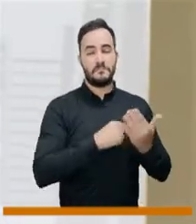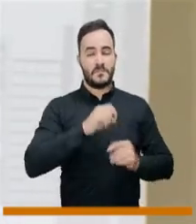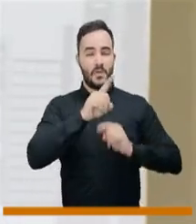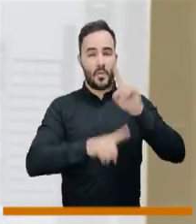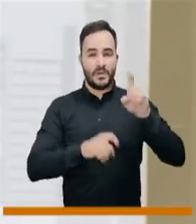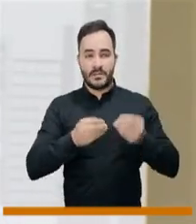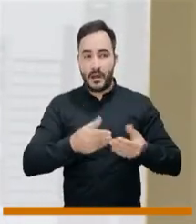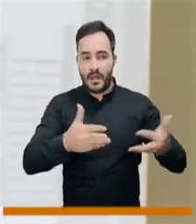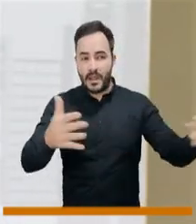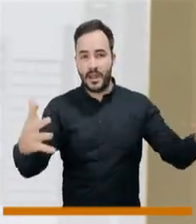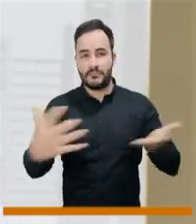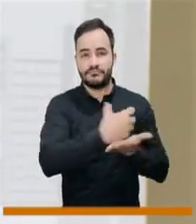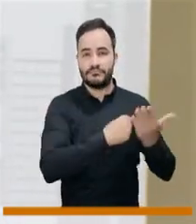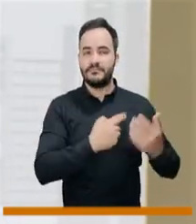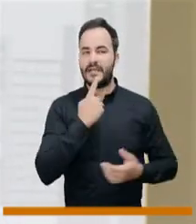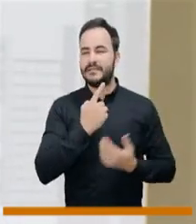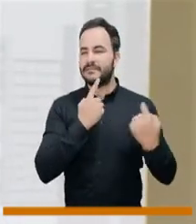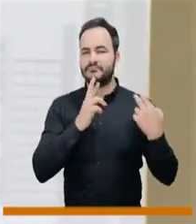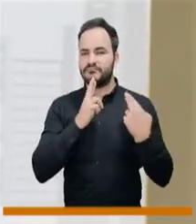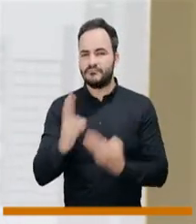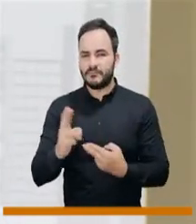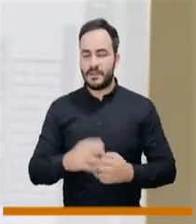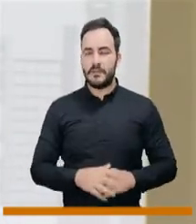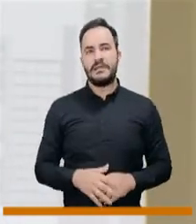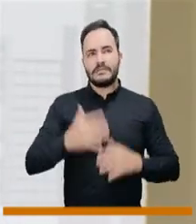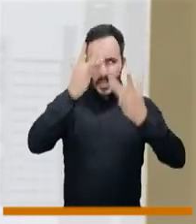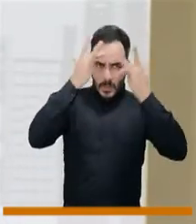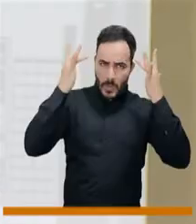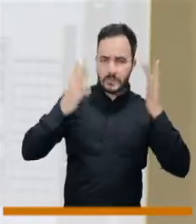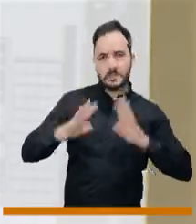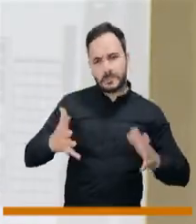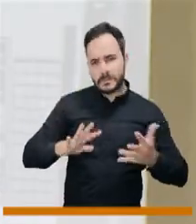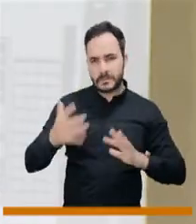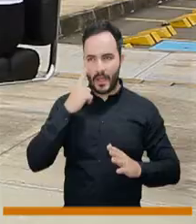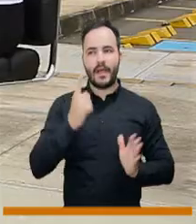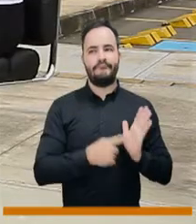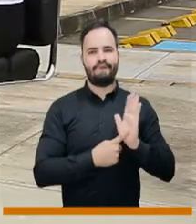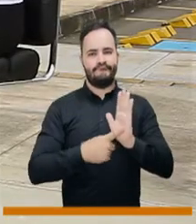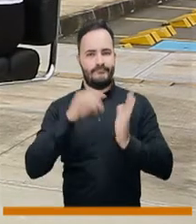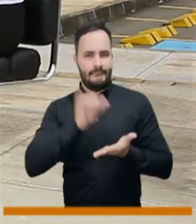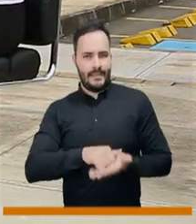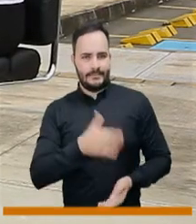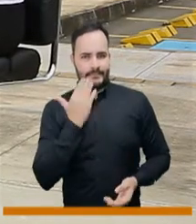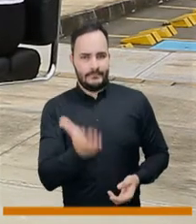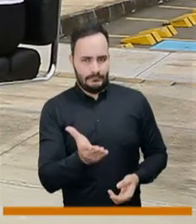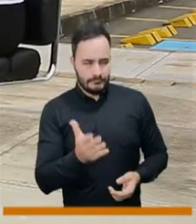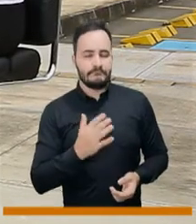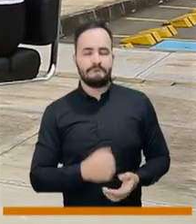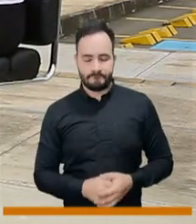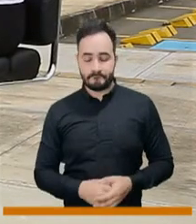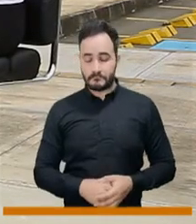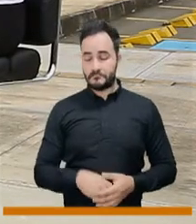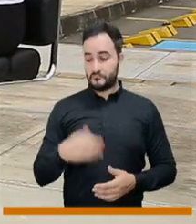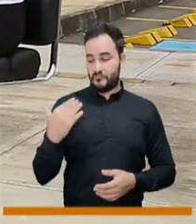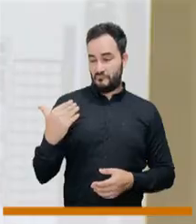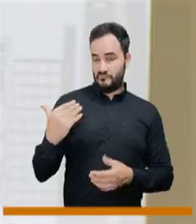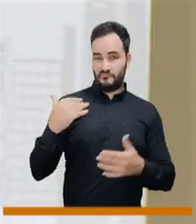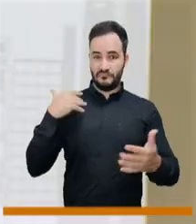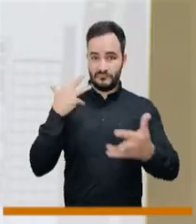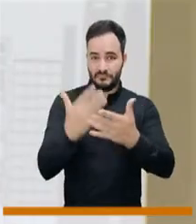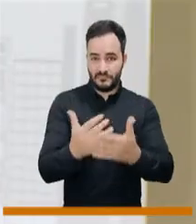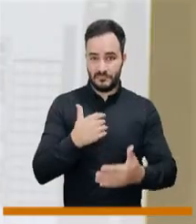respondieron en la encuesta, que sentían que su salud mental ha sido regular durante el año que acaba de terminar,